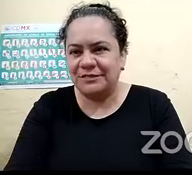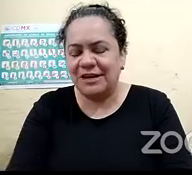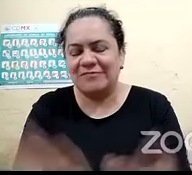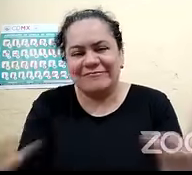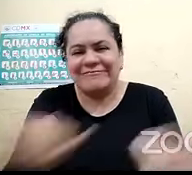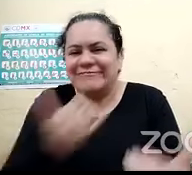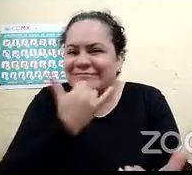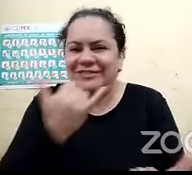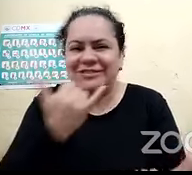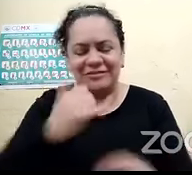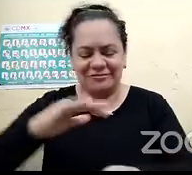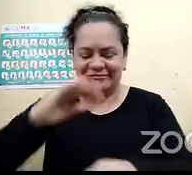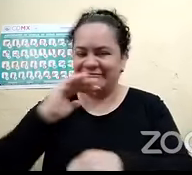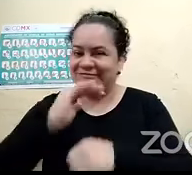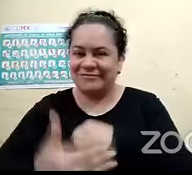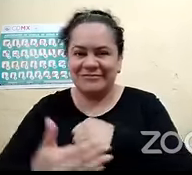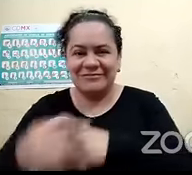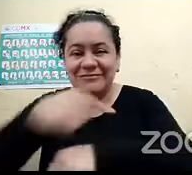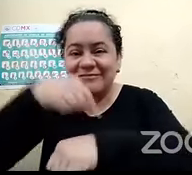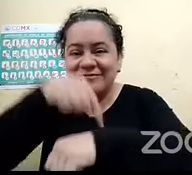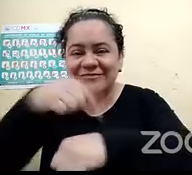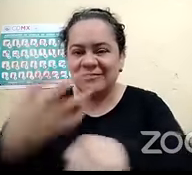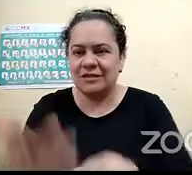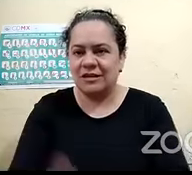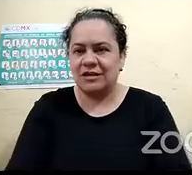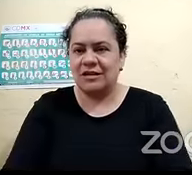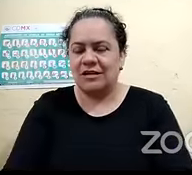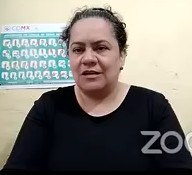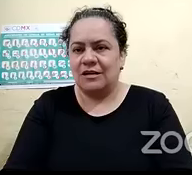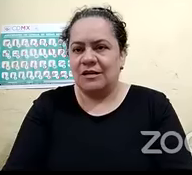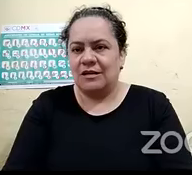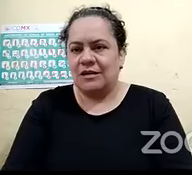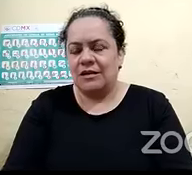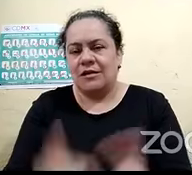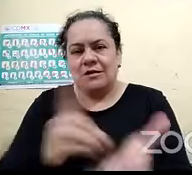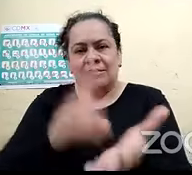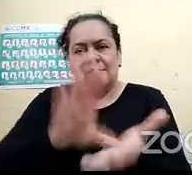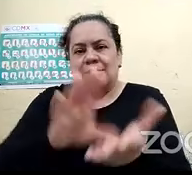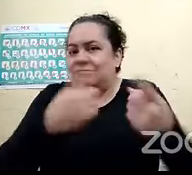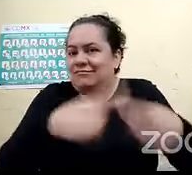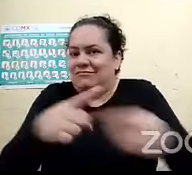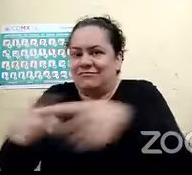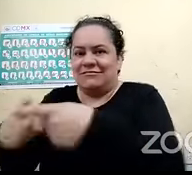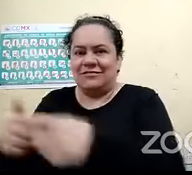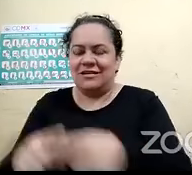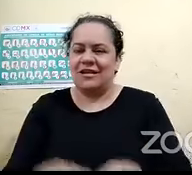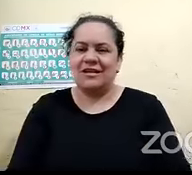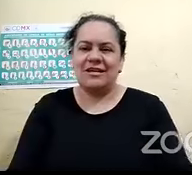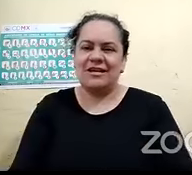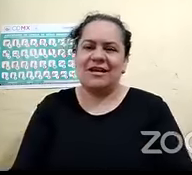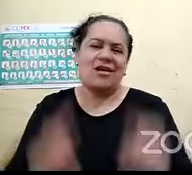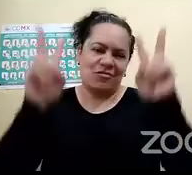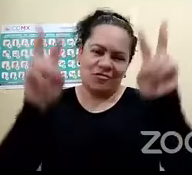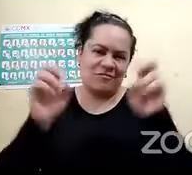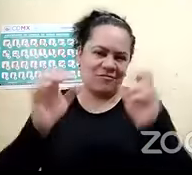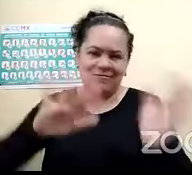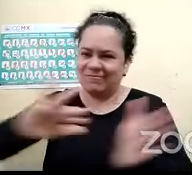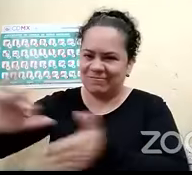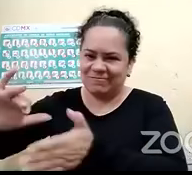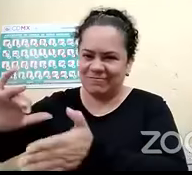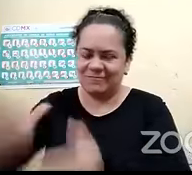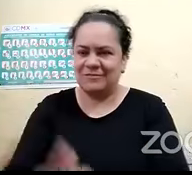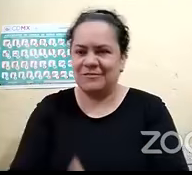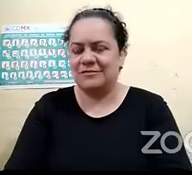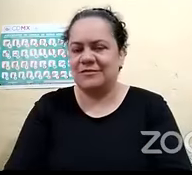de irnos y bueno no quiero ahondar mucho en cada una de las discapacidades porque ya después hablaremos o tendremos una entrevista específica